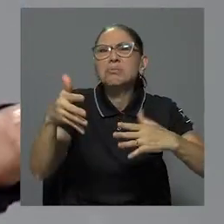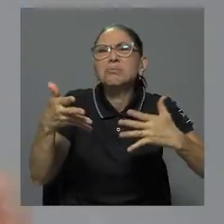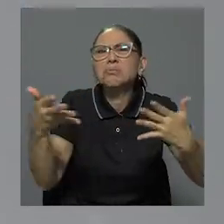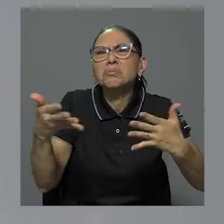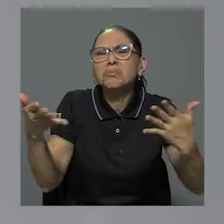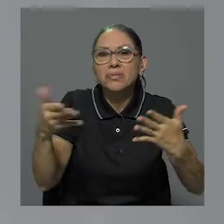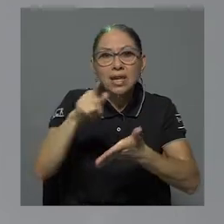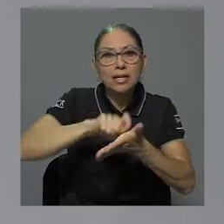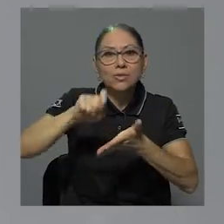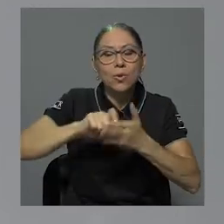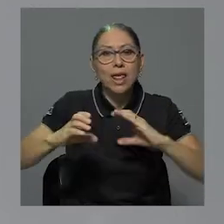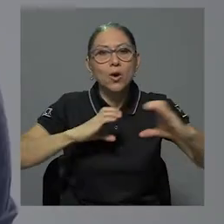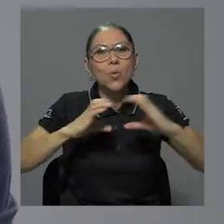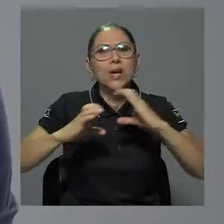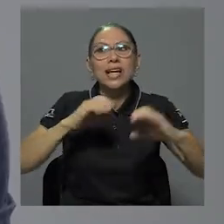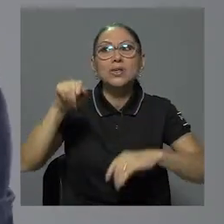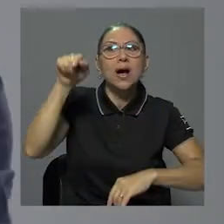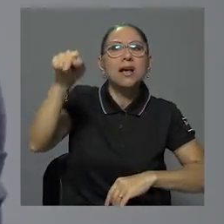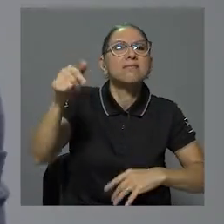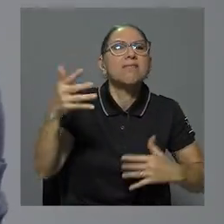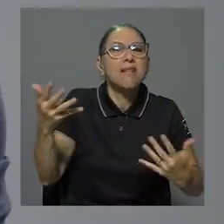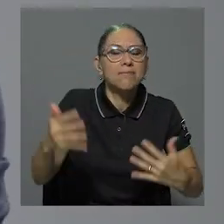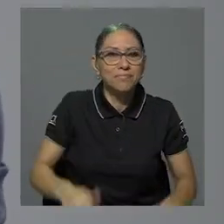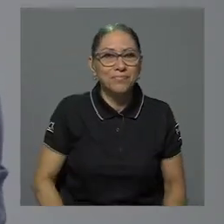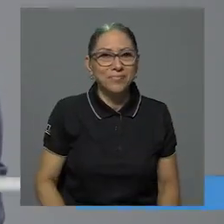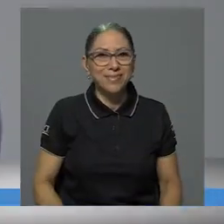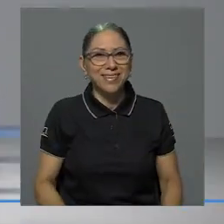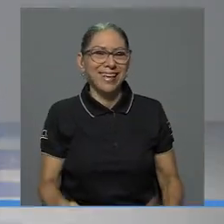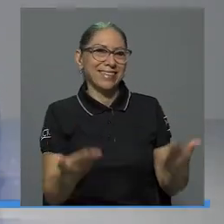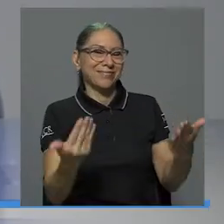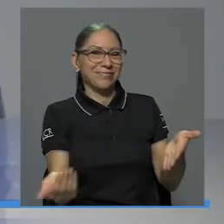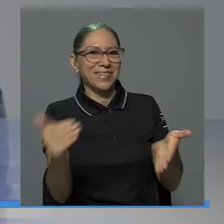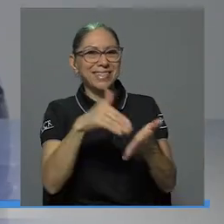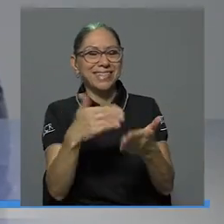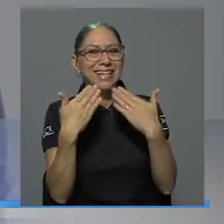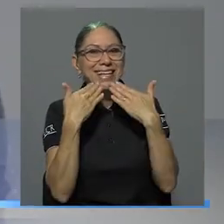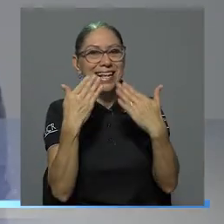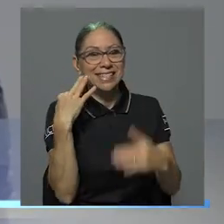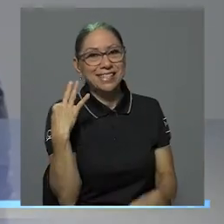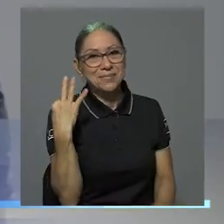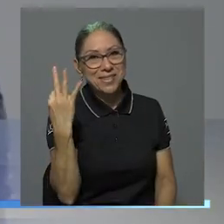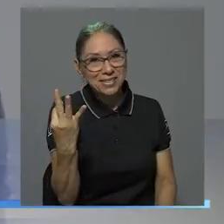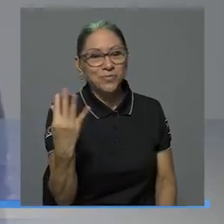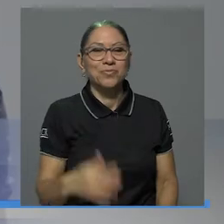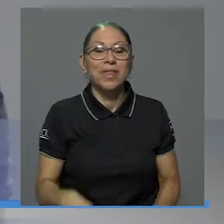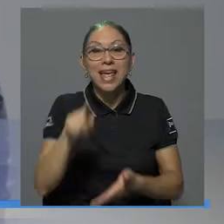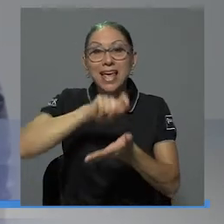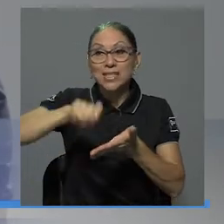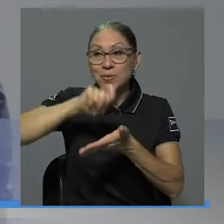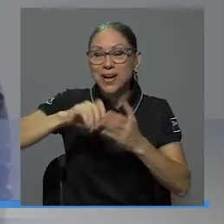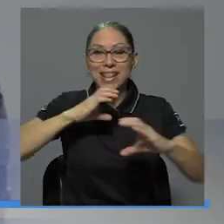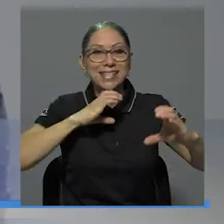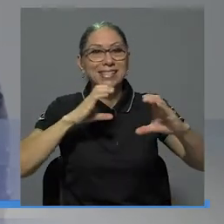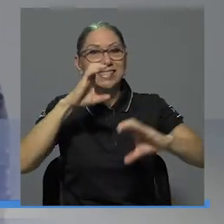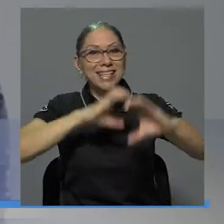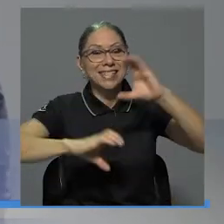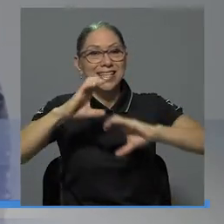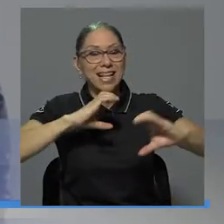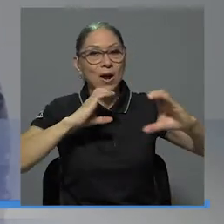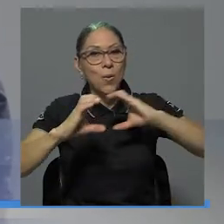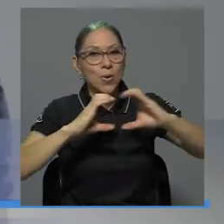incursión de la Escuela de Comunicación en la sede. Bueno, nuevamente muchísimas gracias por la invitación para la Escuela de Ciencias de la Comunicación.